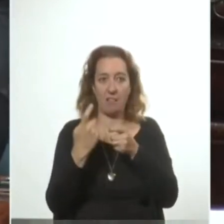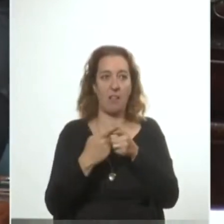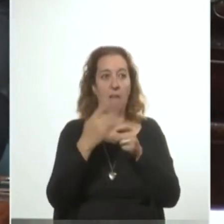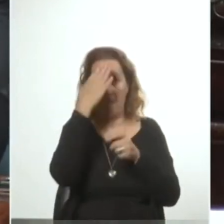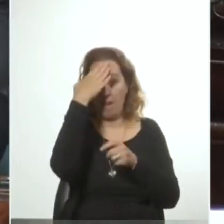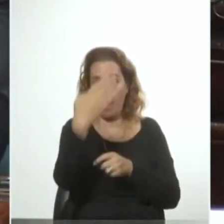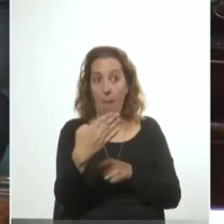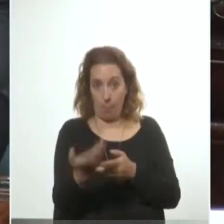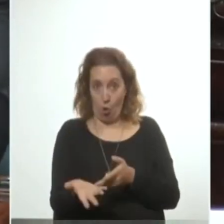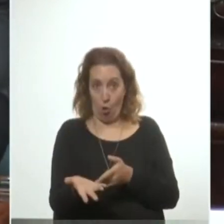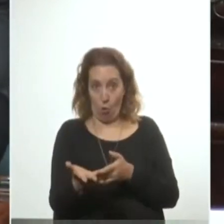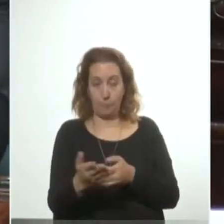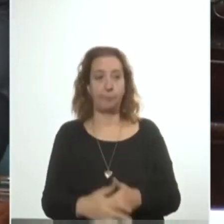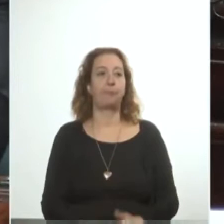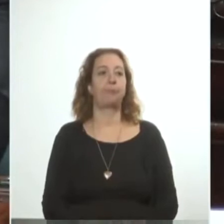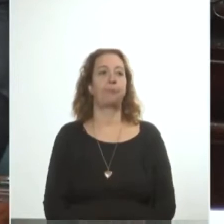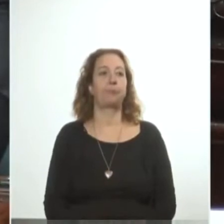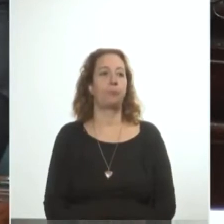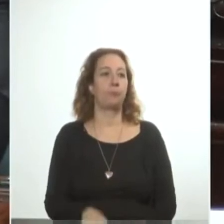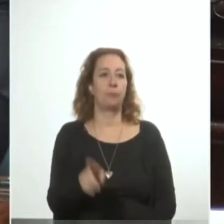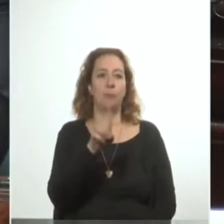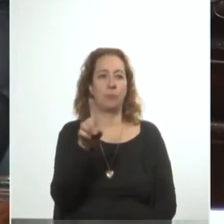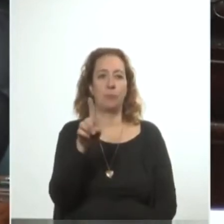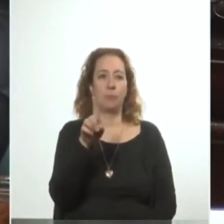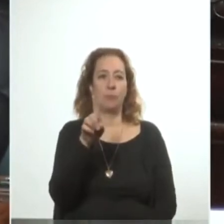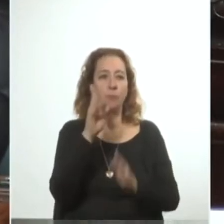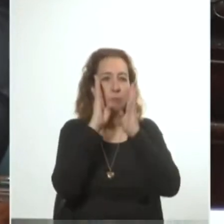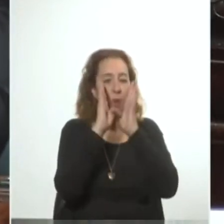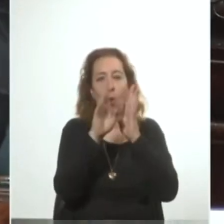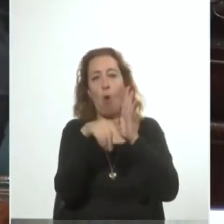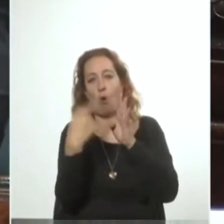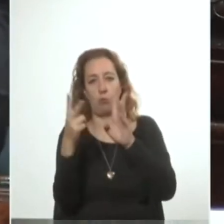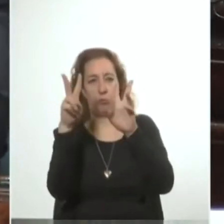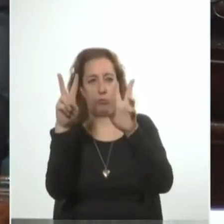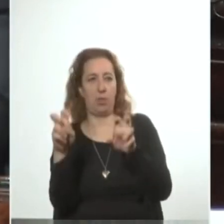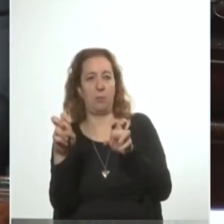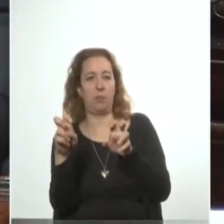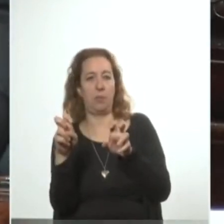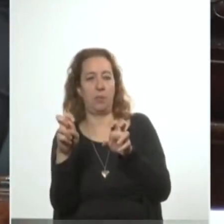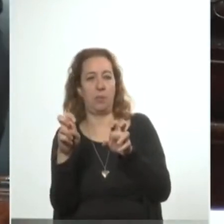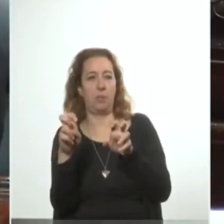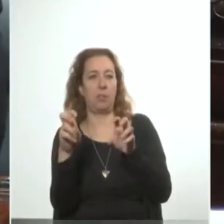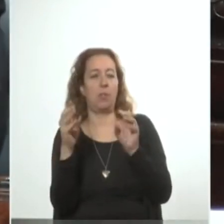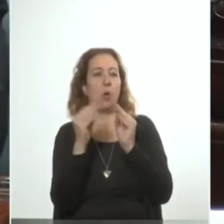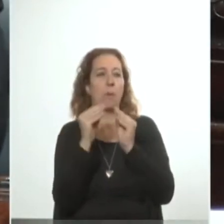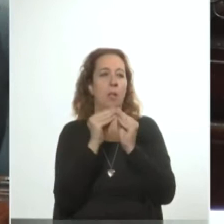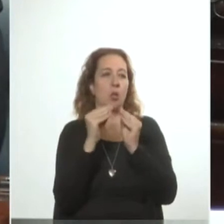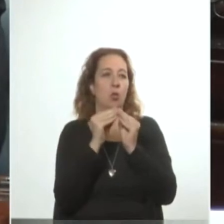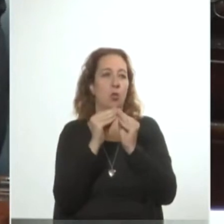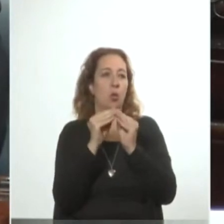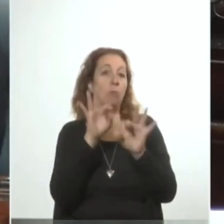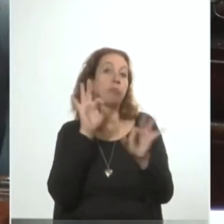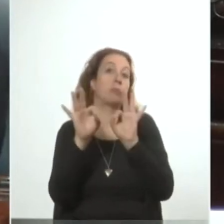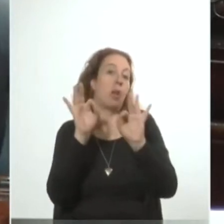Frente Amplio como fuerza política, y no el foco en otros aspectos que otros compañeros y compañeras han